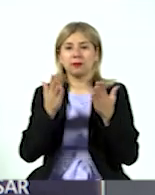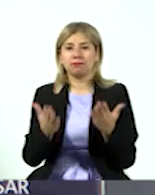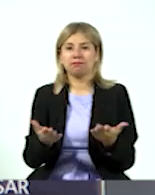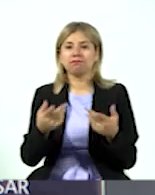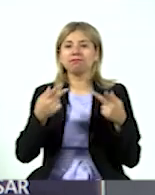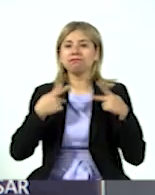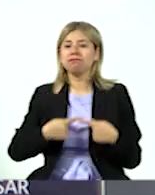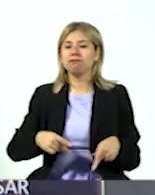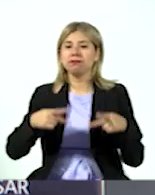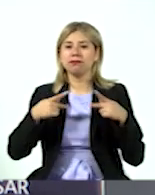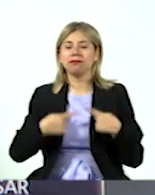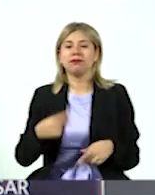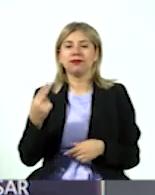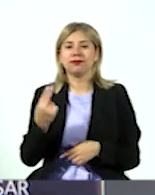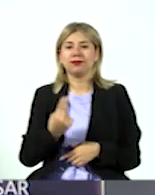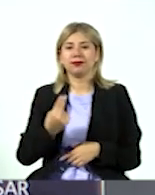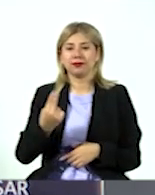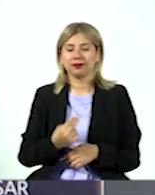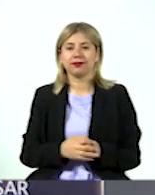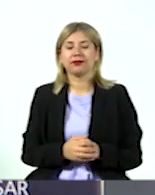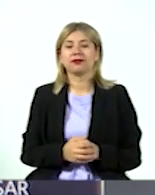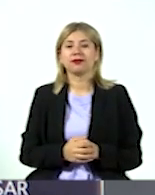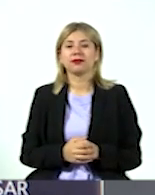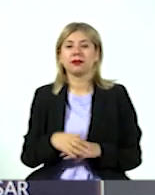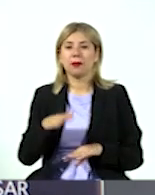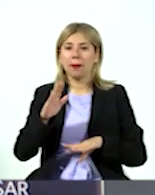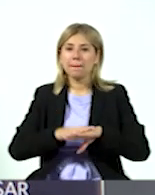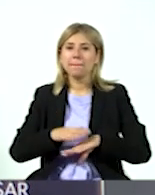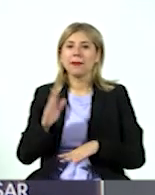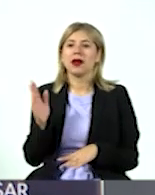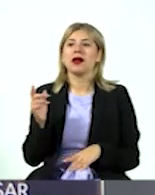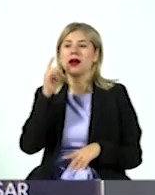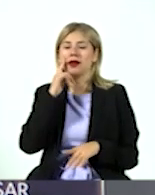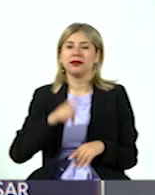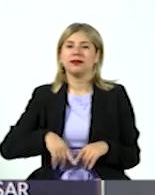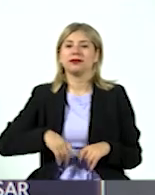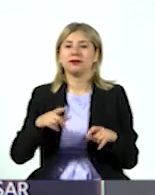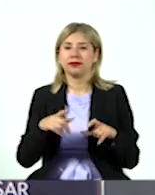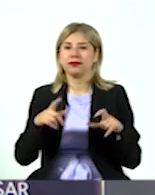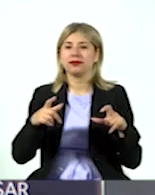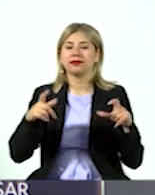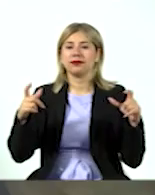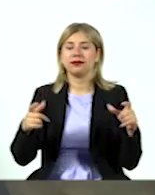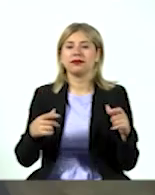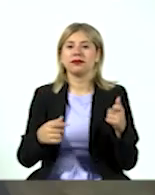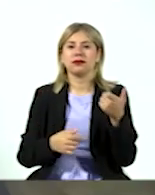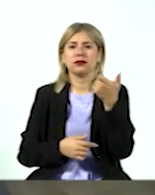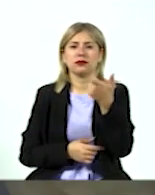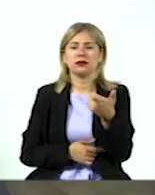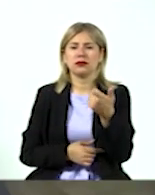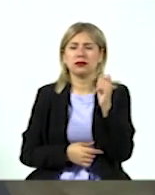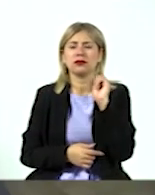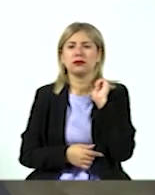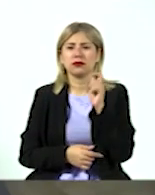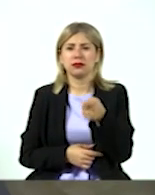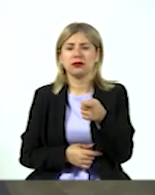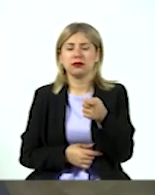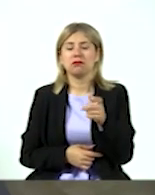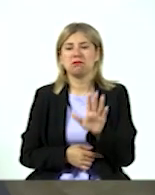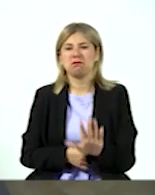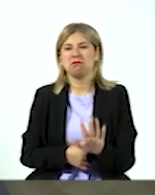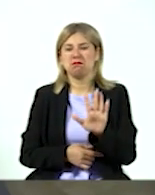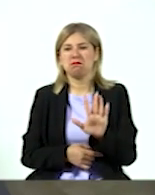las personas necesitamos ser más en lugar de tener más, y el dinero pareciera mentira, o